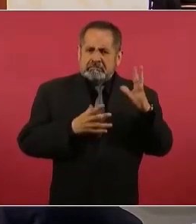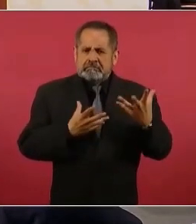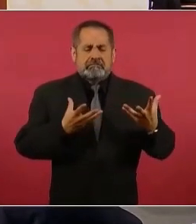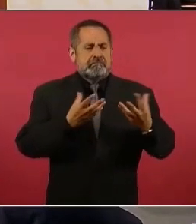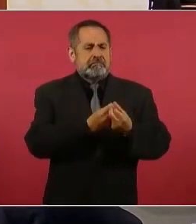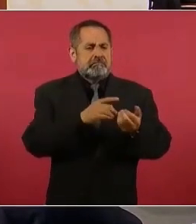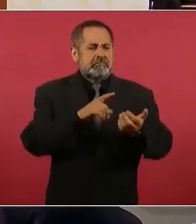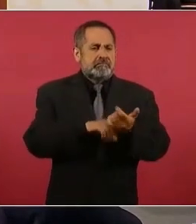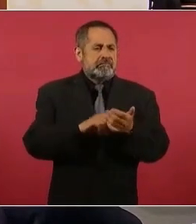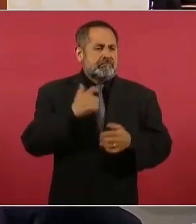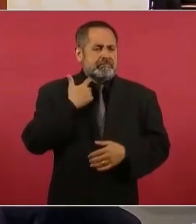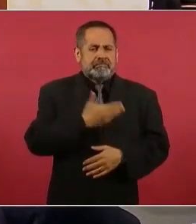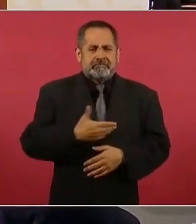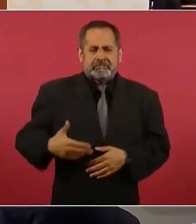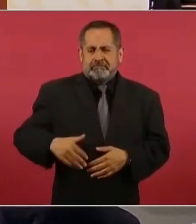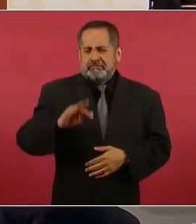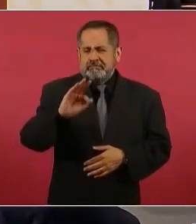que